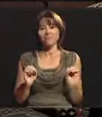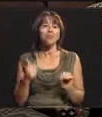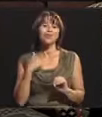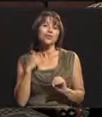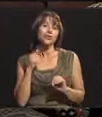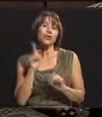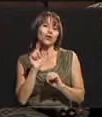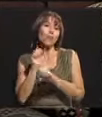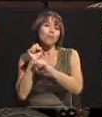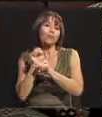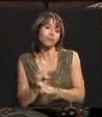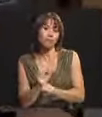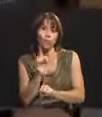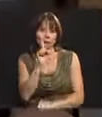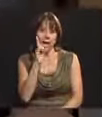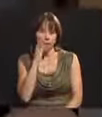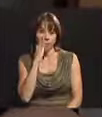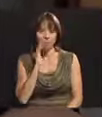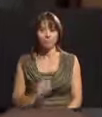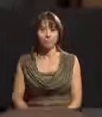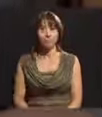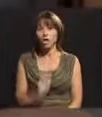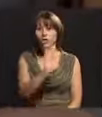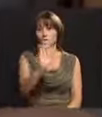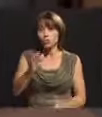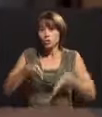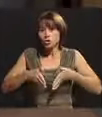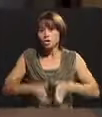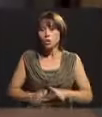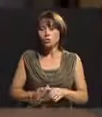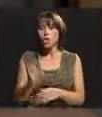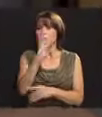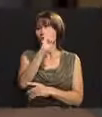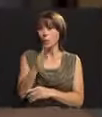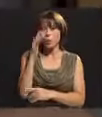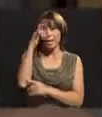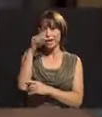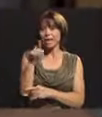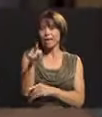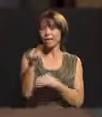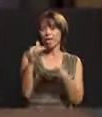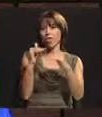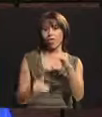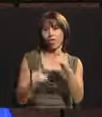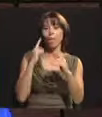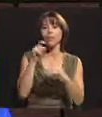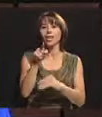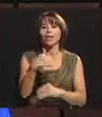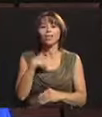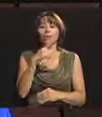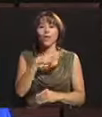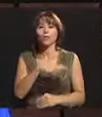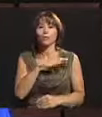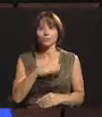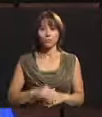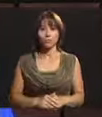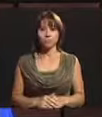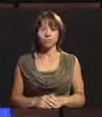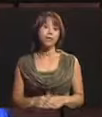no fui la mamá típica. Sus hijos nunca la han subestimado por poseer una condición. Yo cuento,